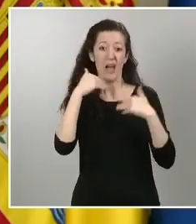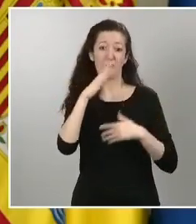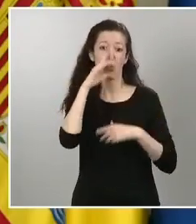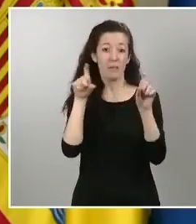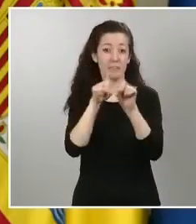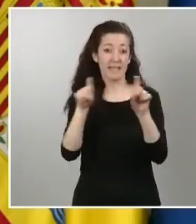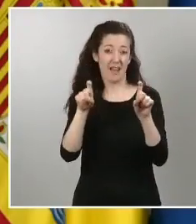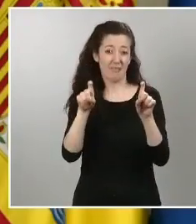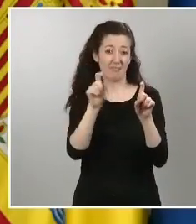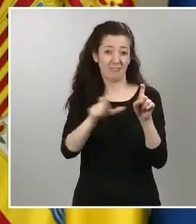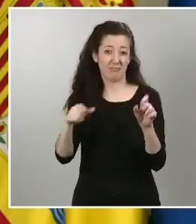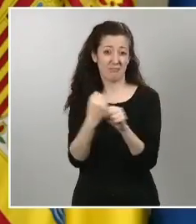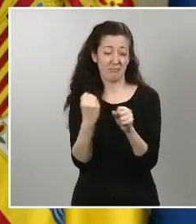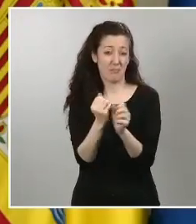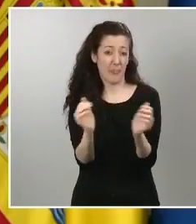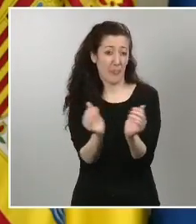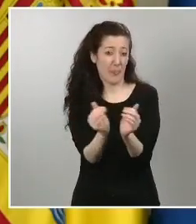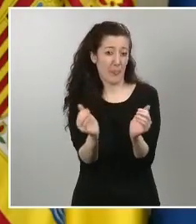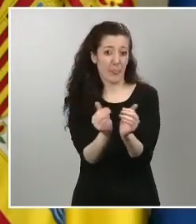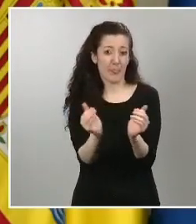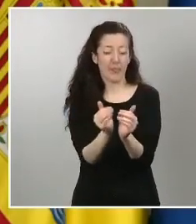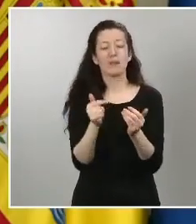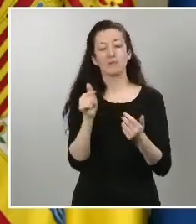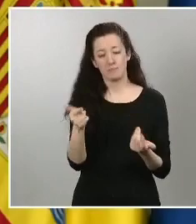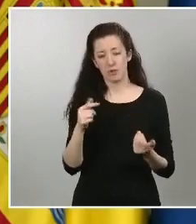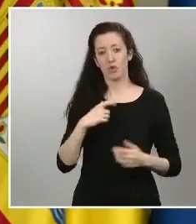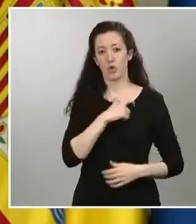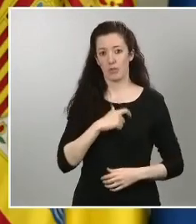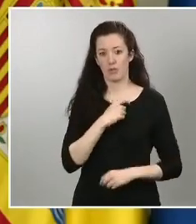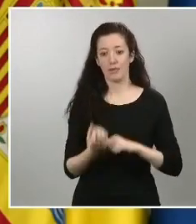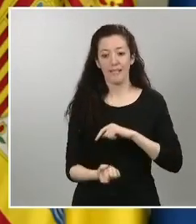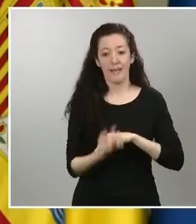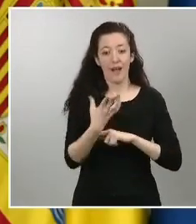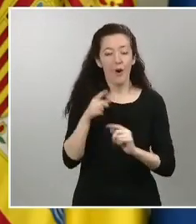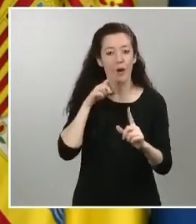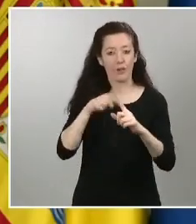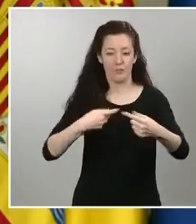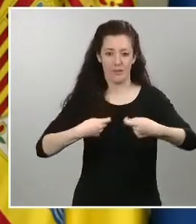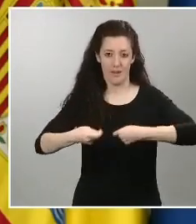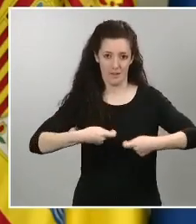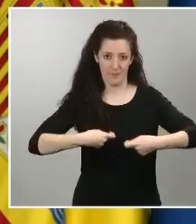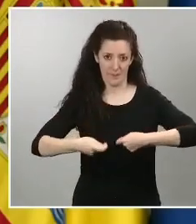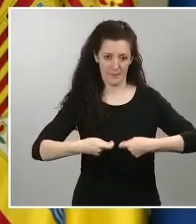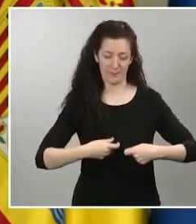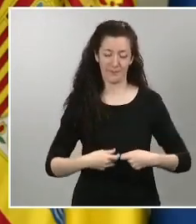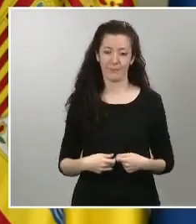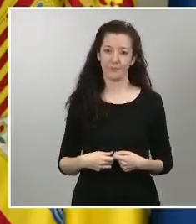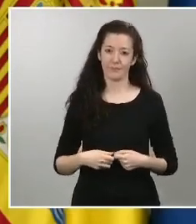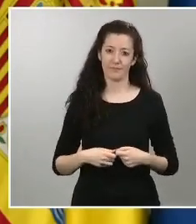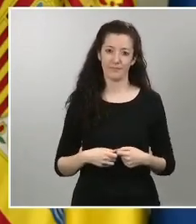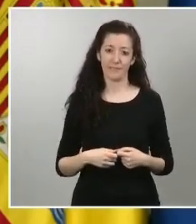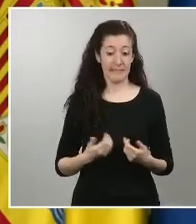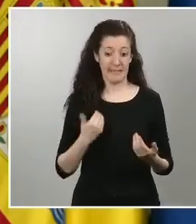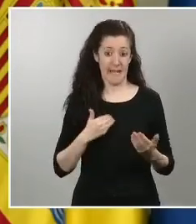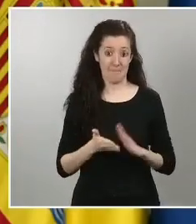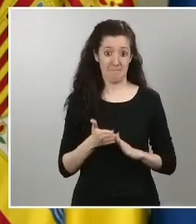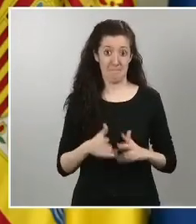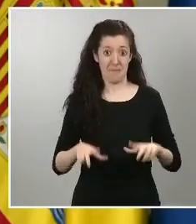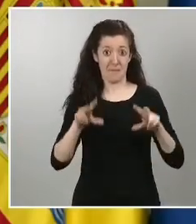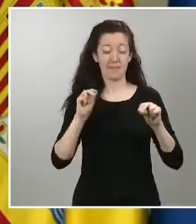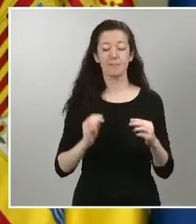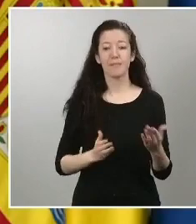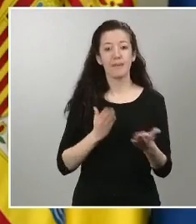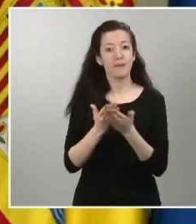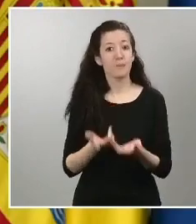una comisión creada a tal efecto el permiso como les dije y aquí termino ya consiste en una